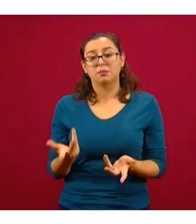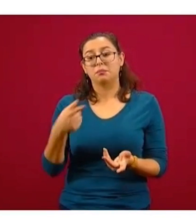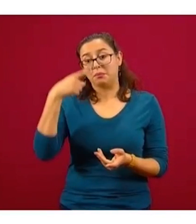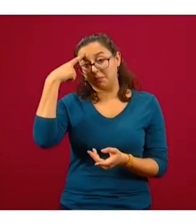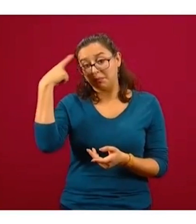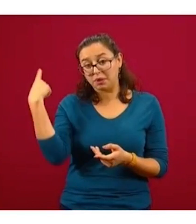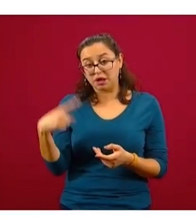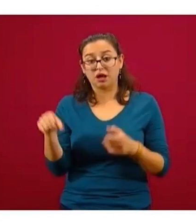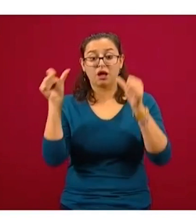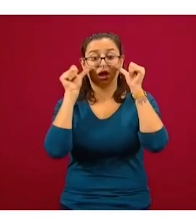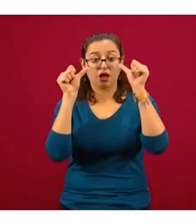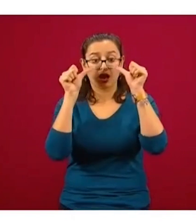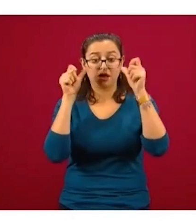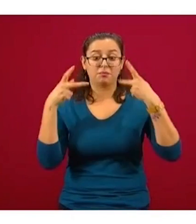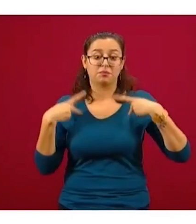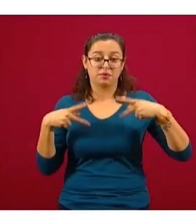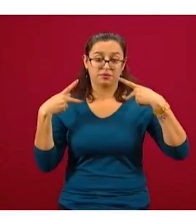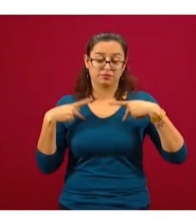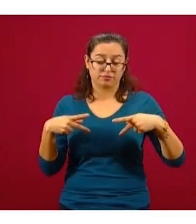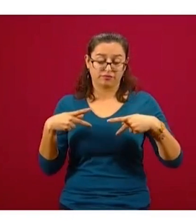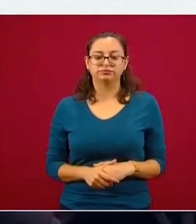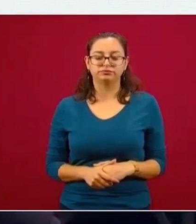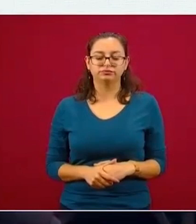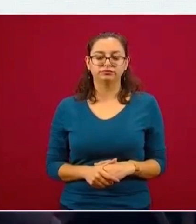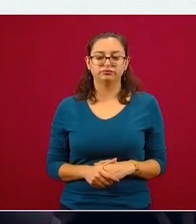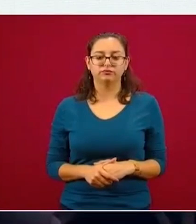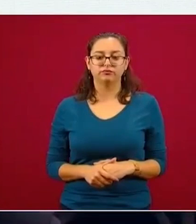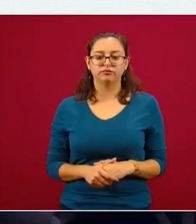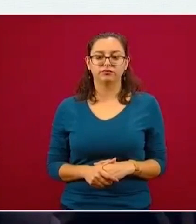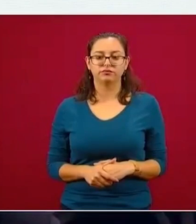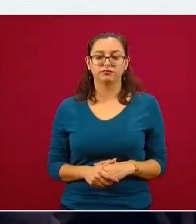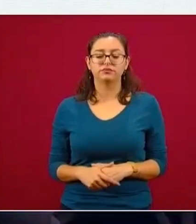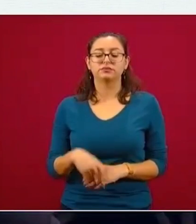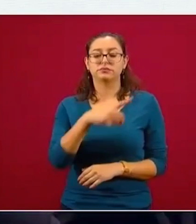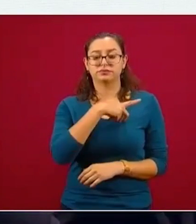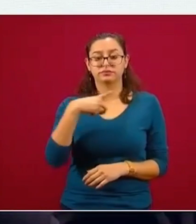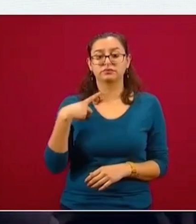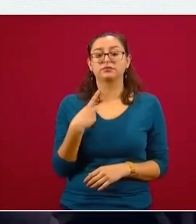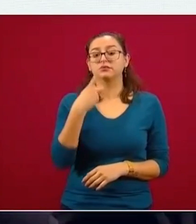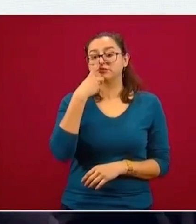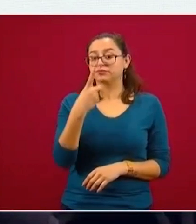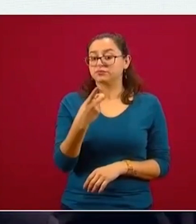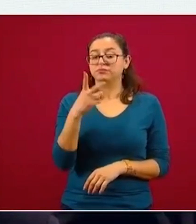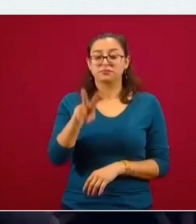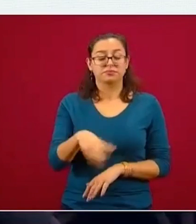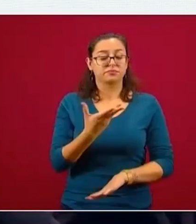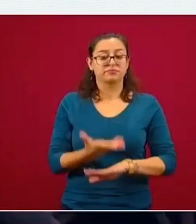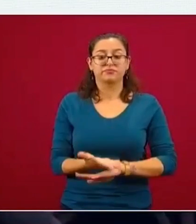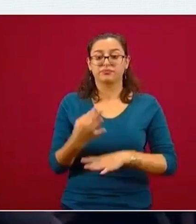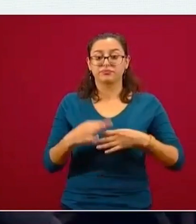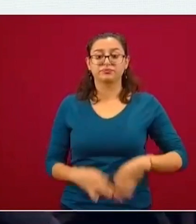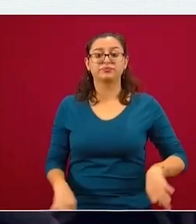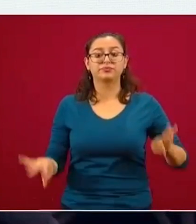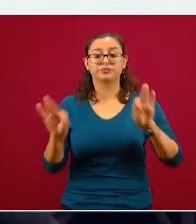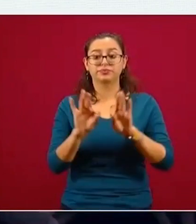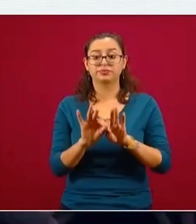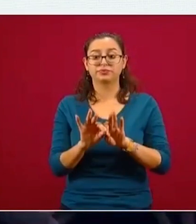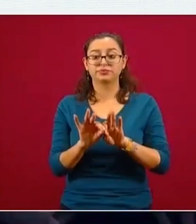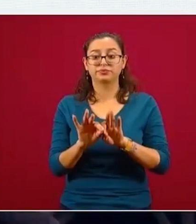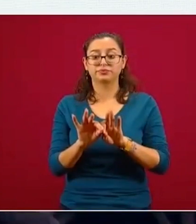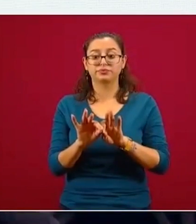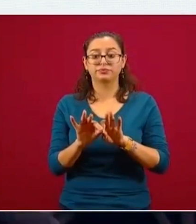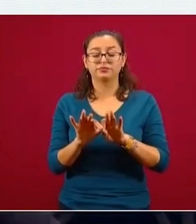estructura hospitalaria que teníamos inicialmente. Tengo que mencionar, y creo que es muy importante, que nunca